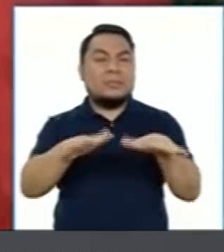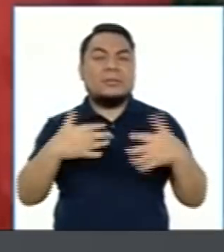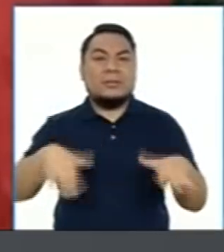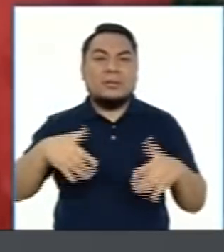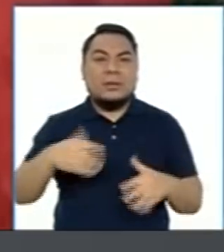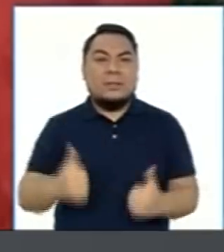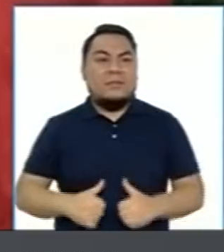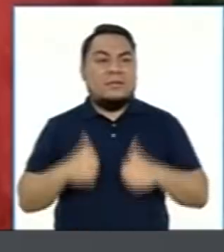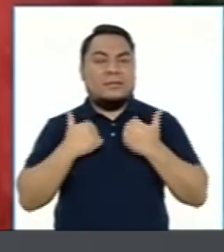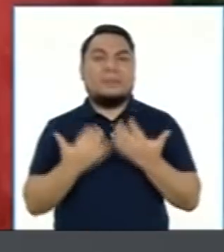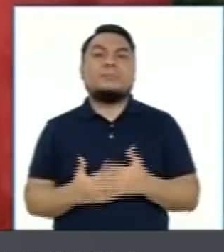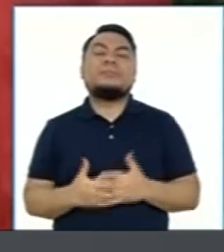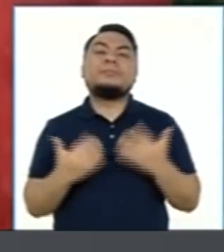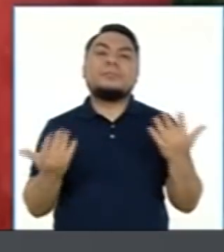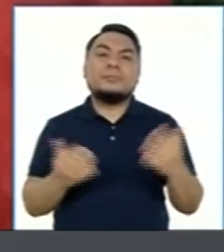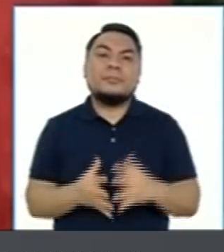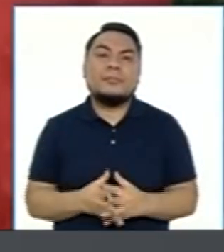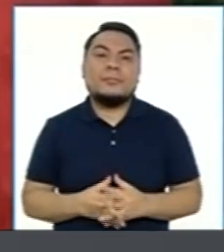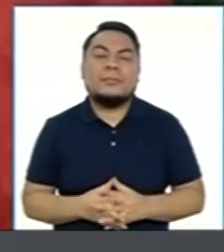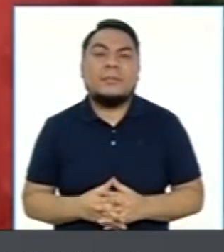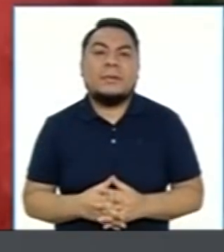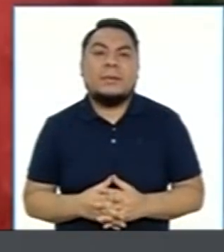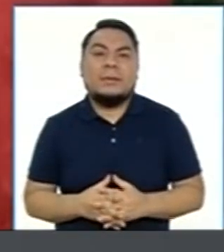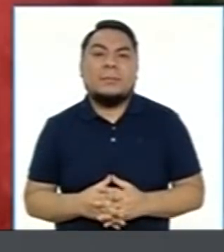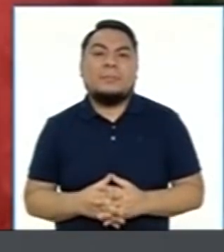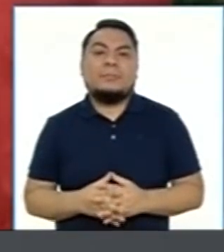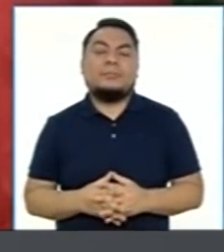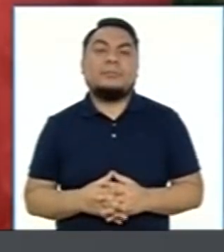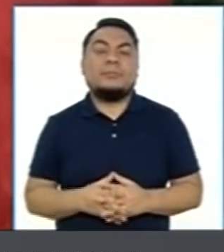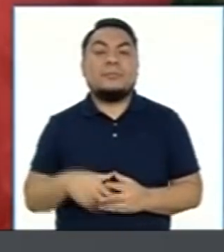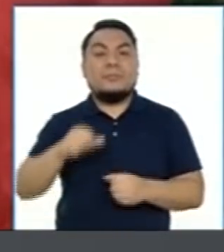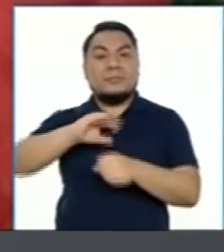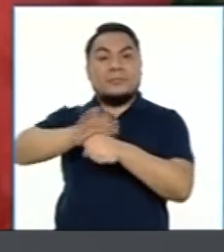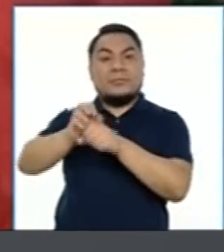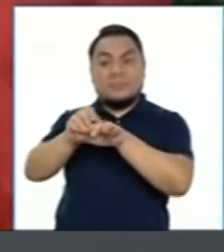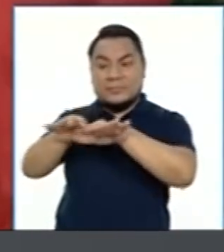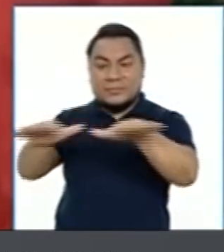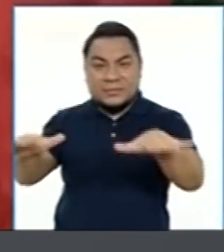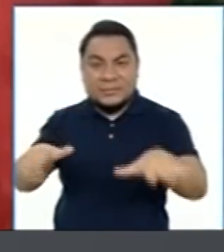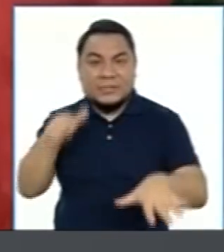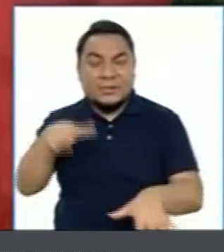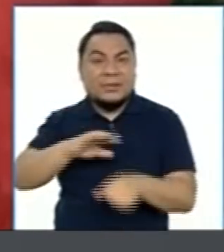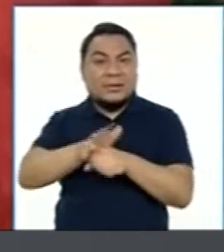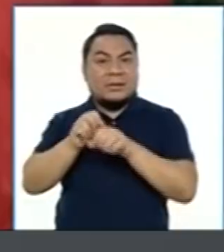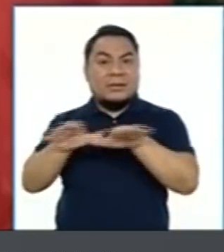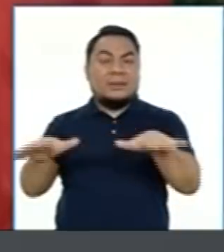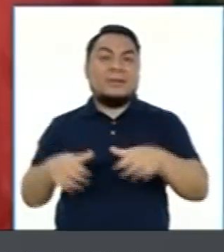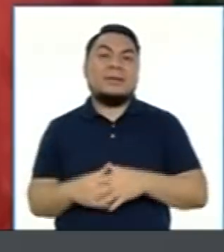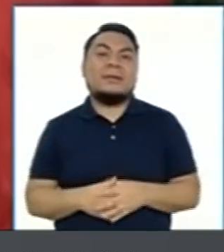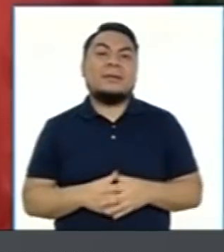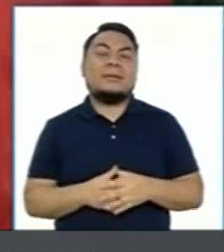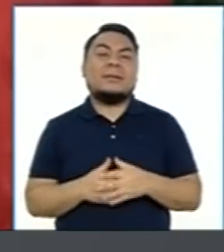la que estamos viviendo. Mire, el virus, el COVID-19,